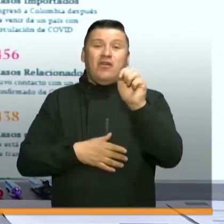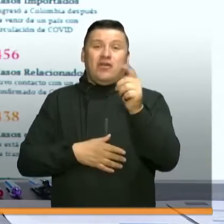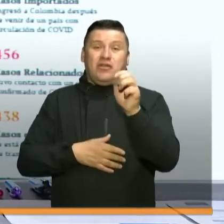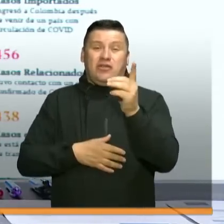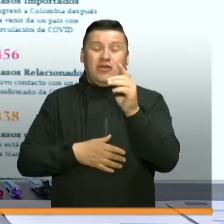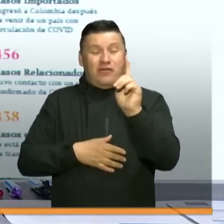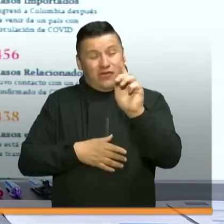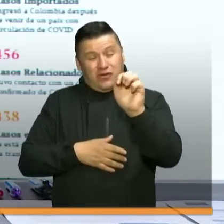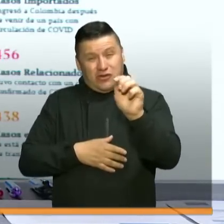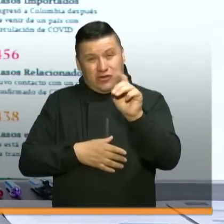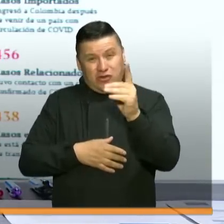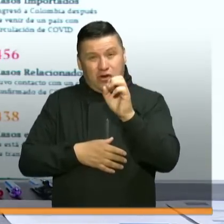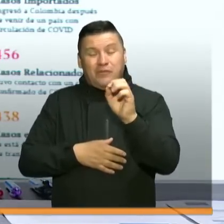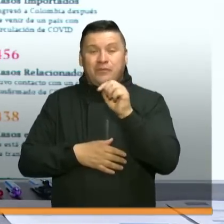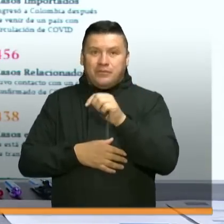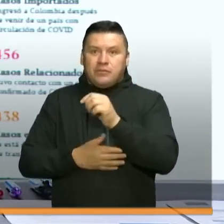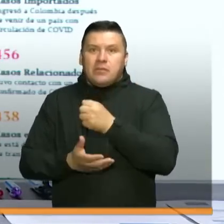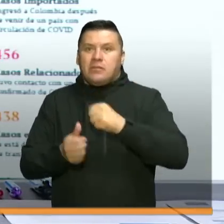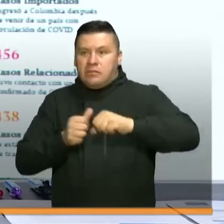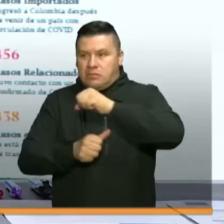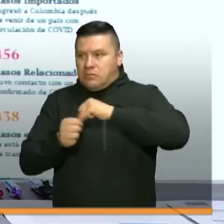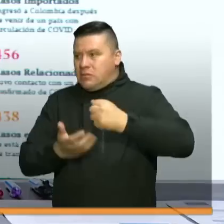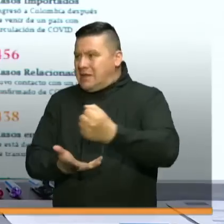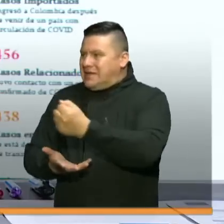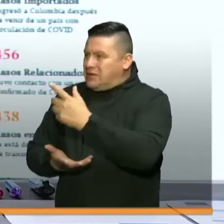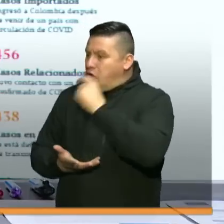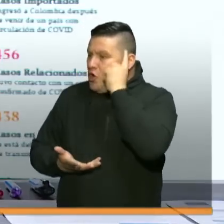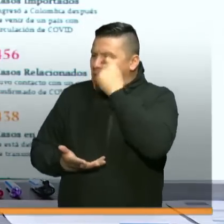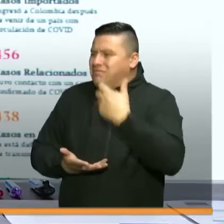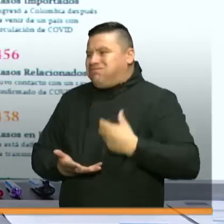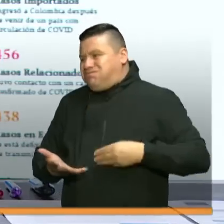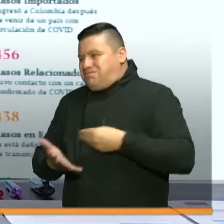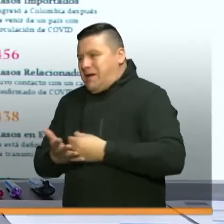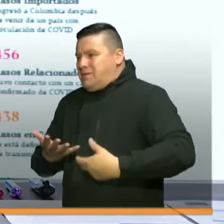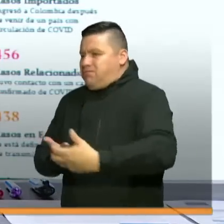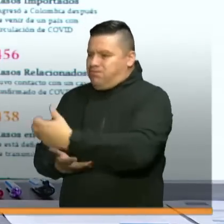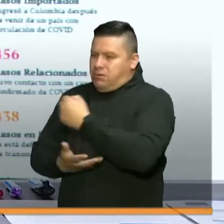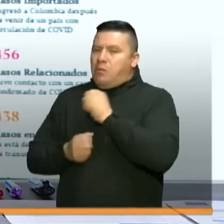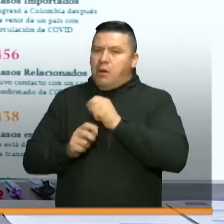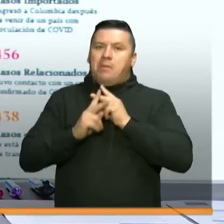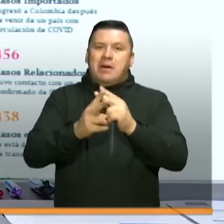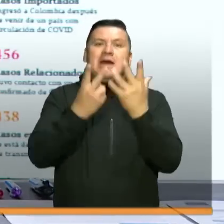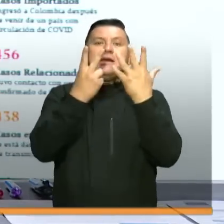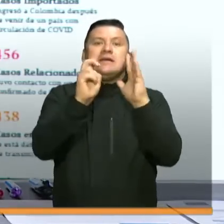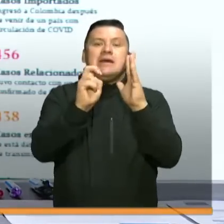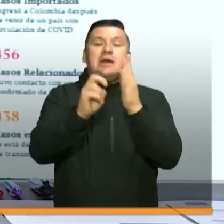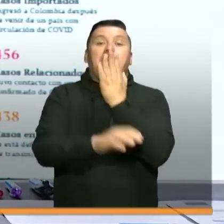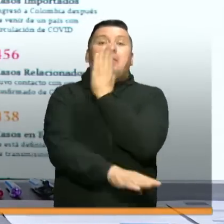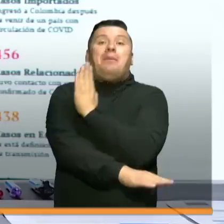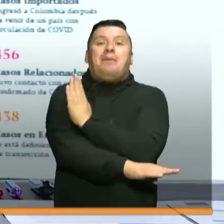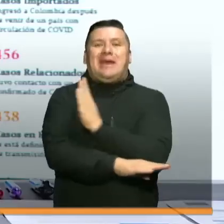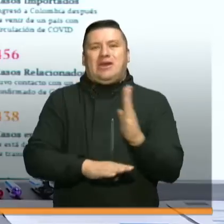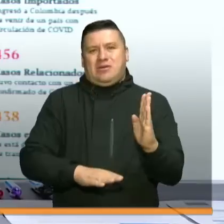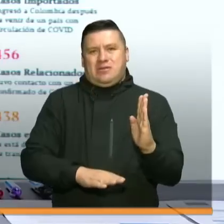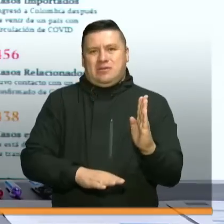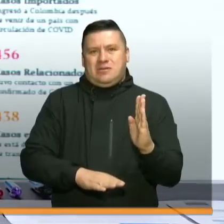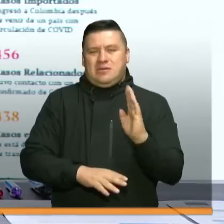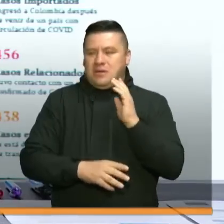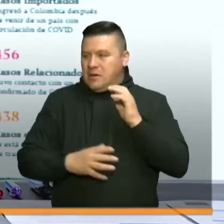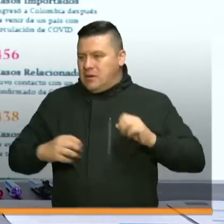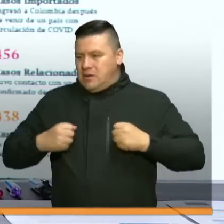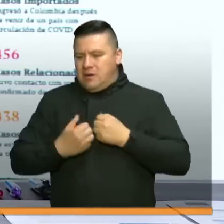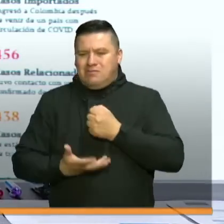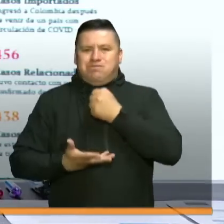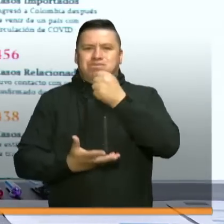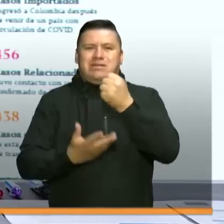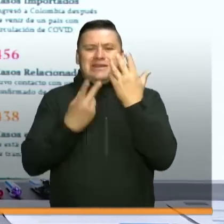estamos nosotros haciendo una capitalización importante como gobierno, vamos a poder prestar hasta 70 billones de pesos. Y